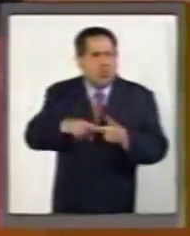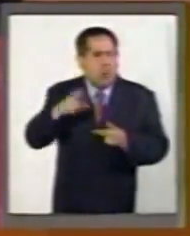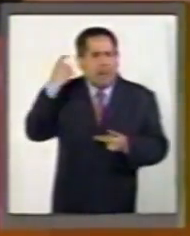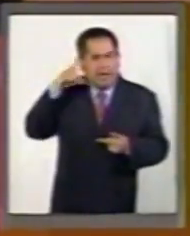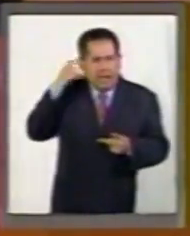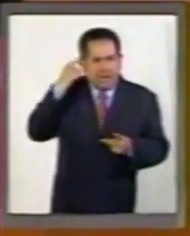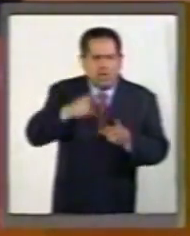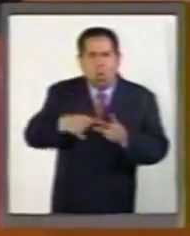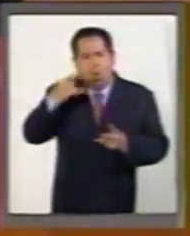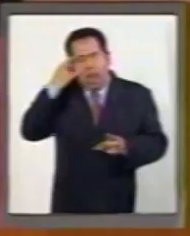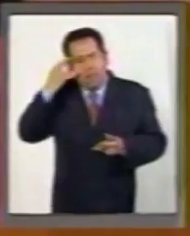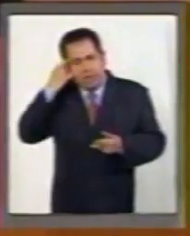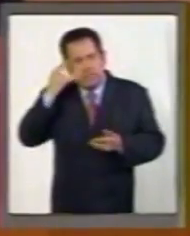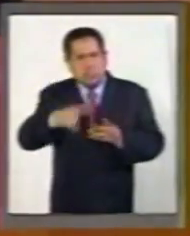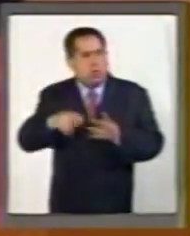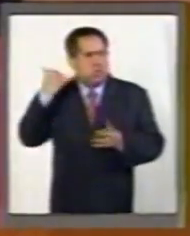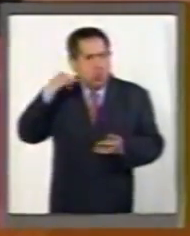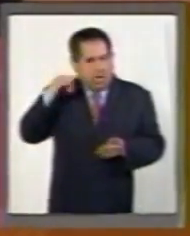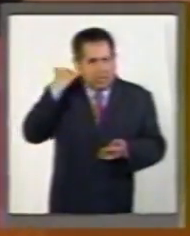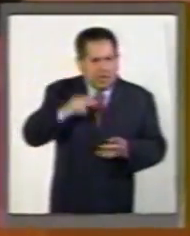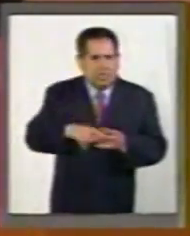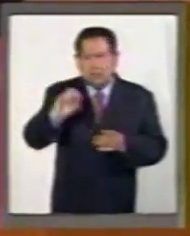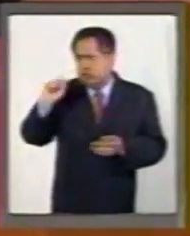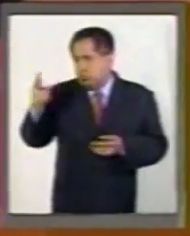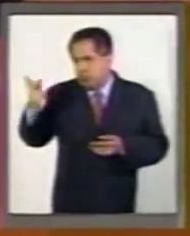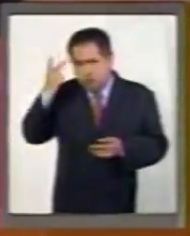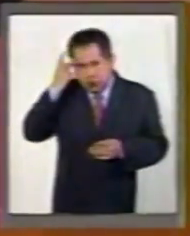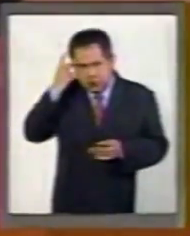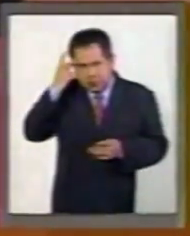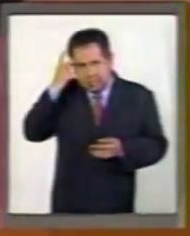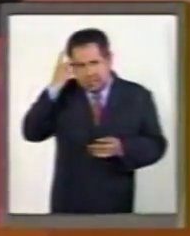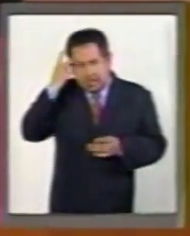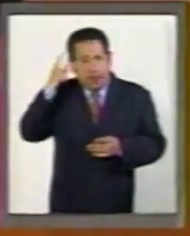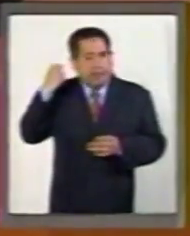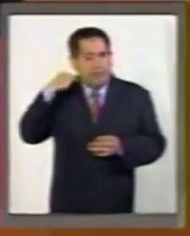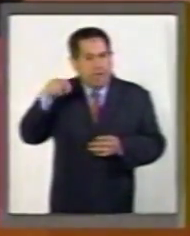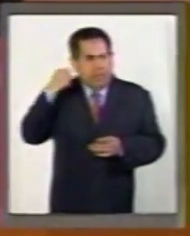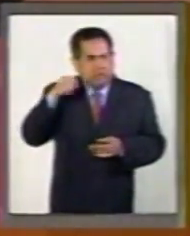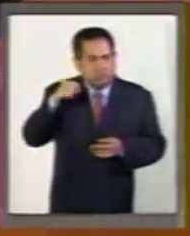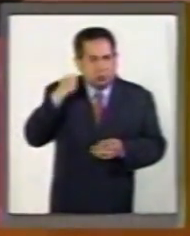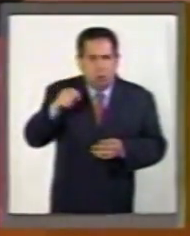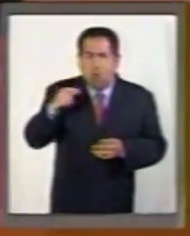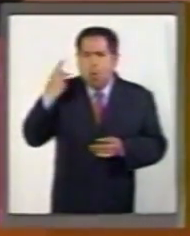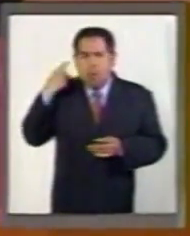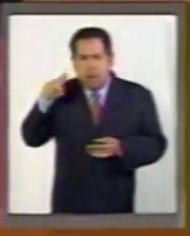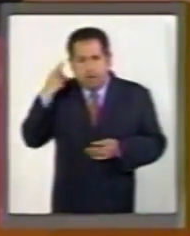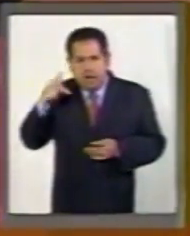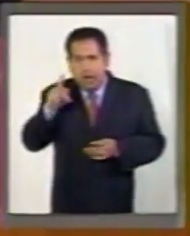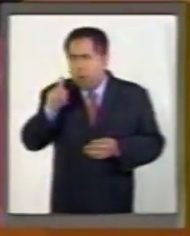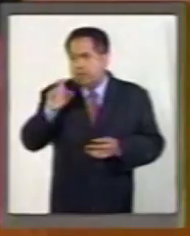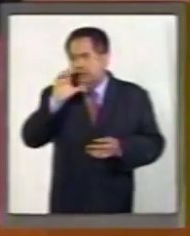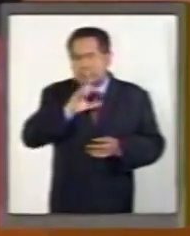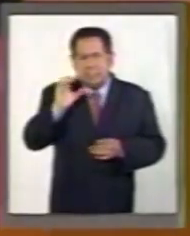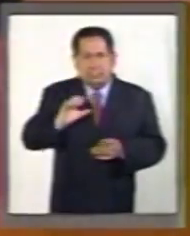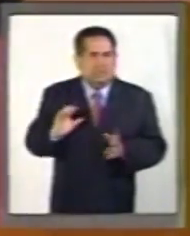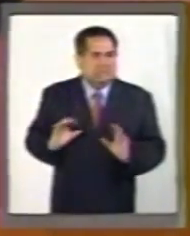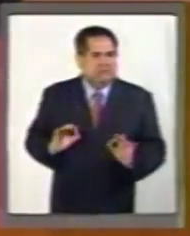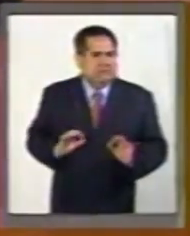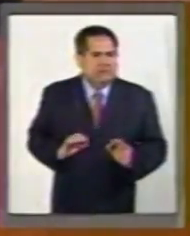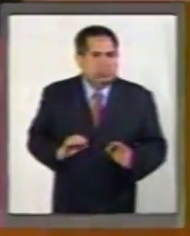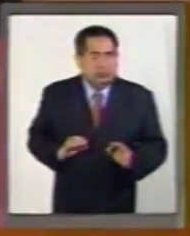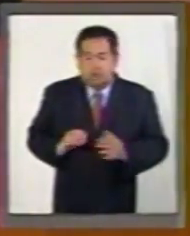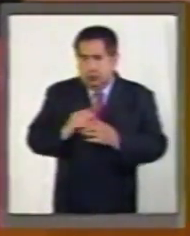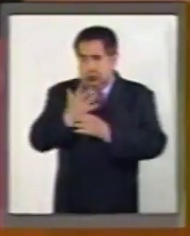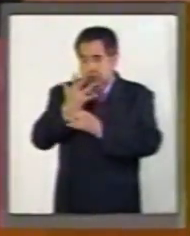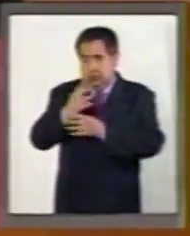Querétaro, Campeche, Yucatán, San Luis Potosí, Tabasco, Puebla, Aguascalientes. Son